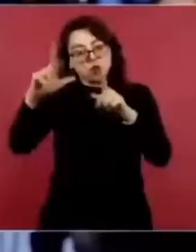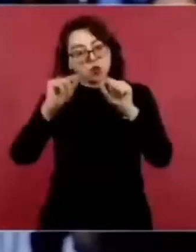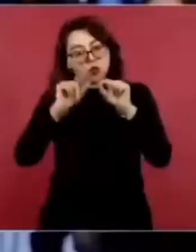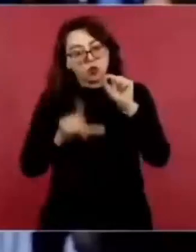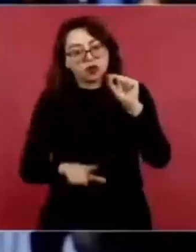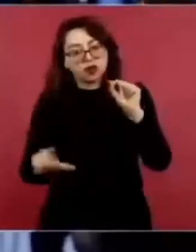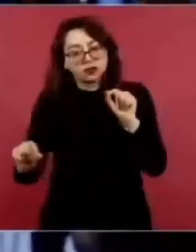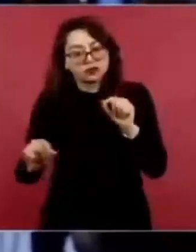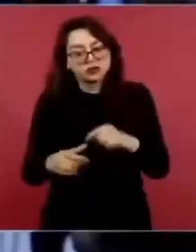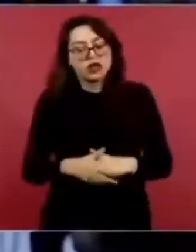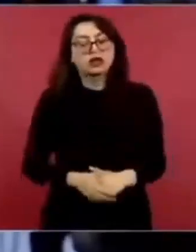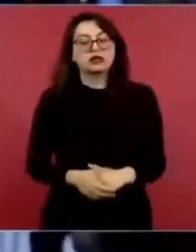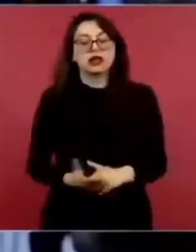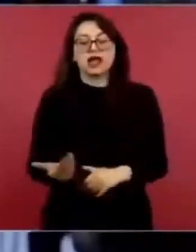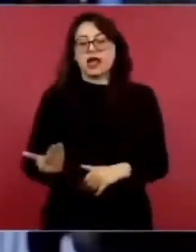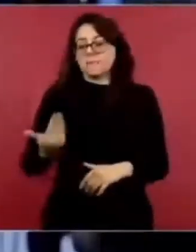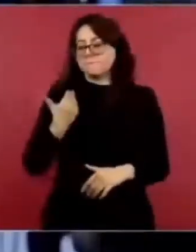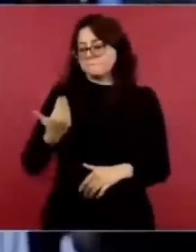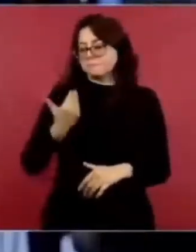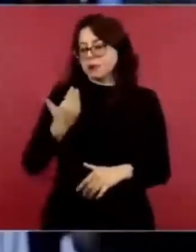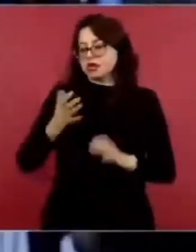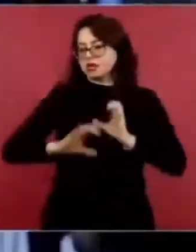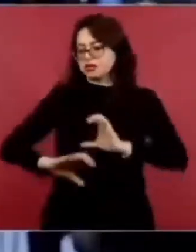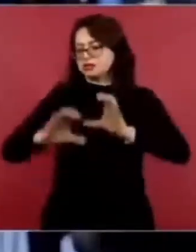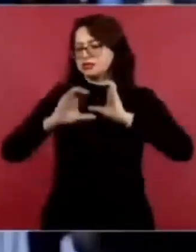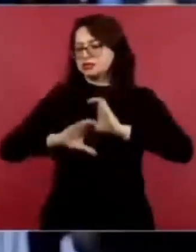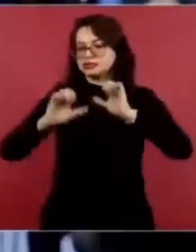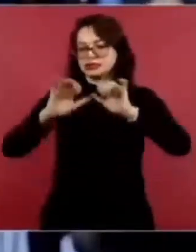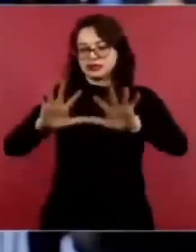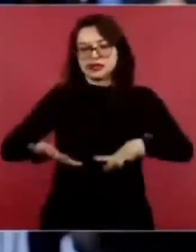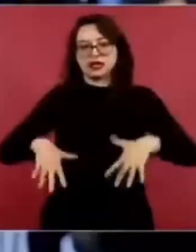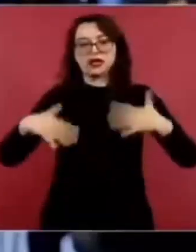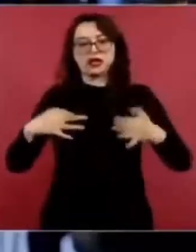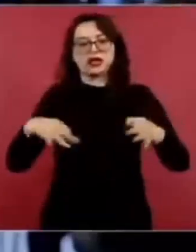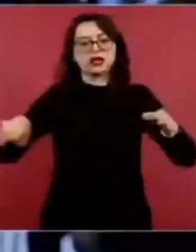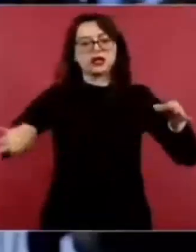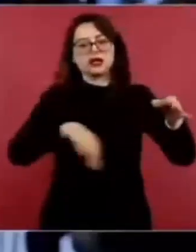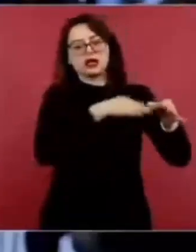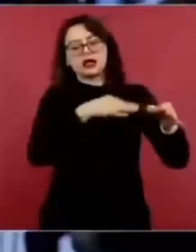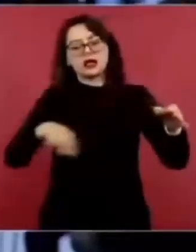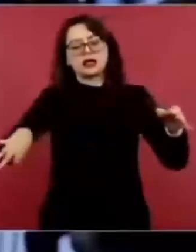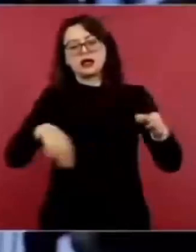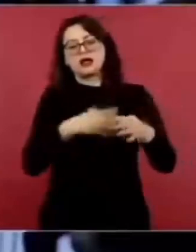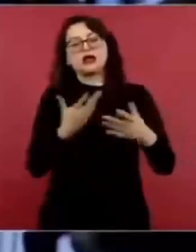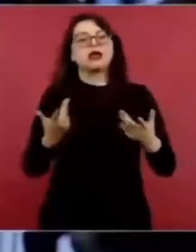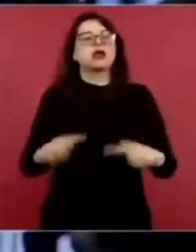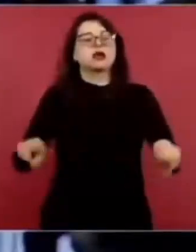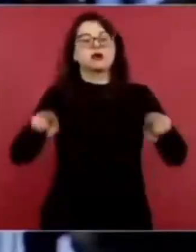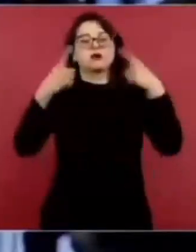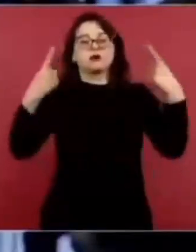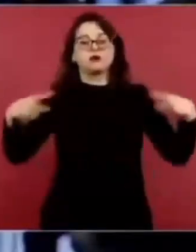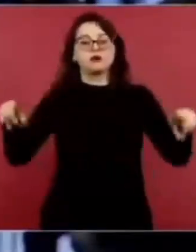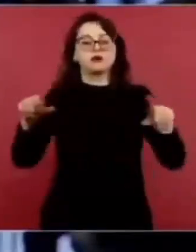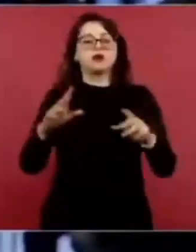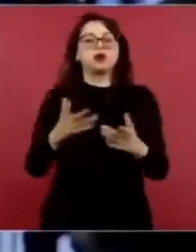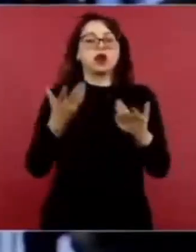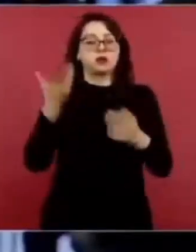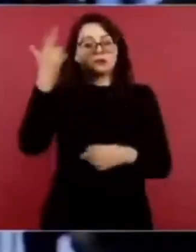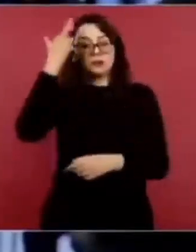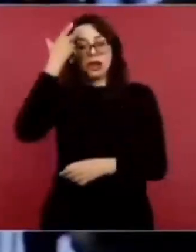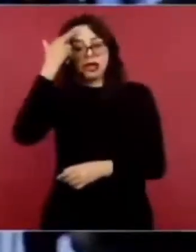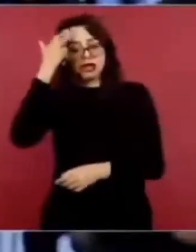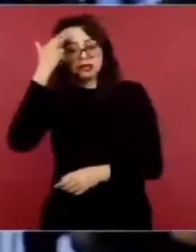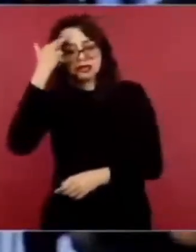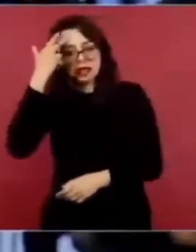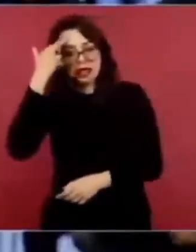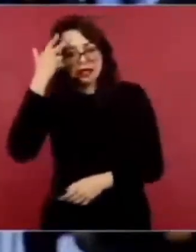Yo estuve recientemente en un concierto de la Orquesta Sinfónica Nacional y la Compañía Nacional de Ópera en Bellas Artes, donde